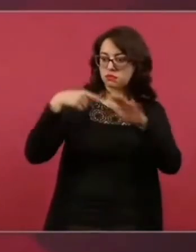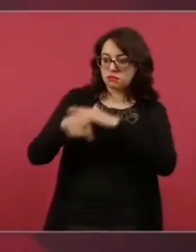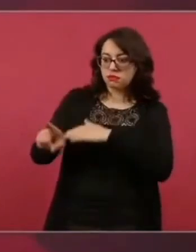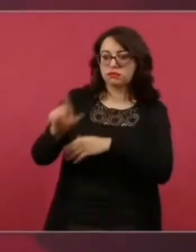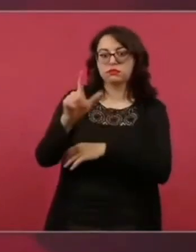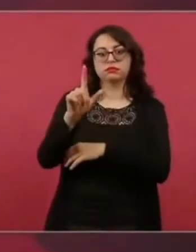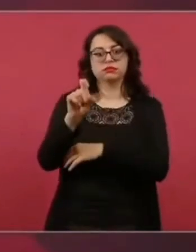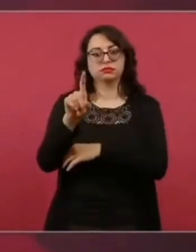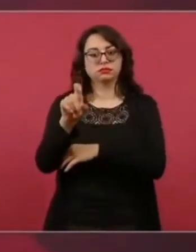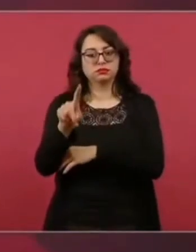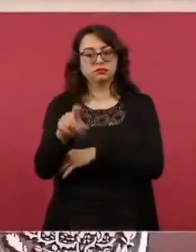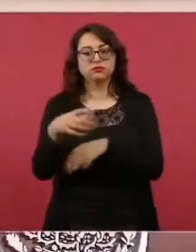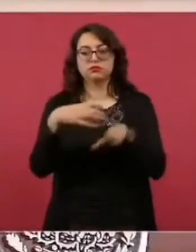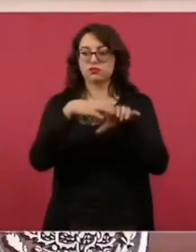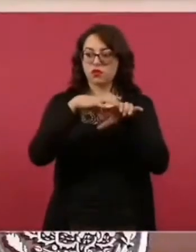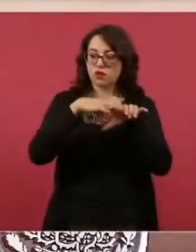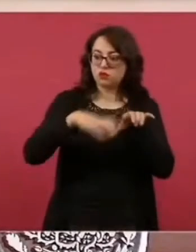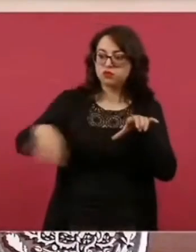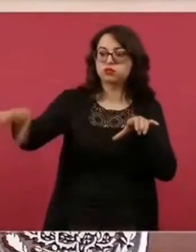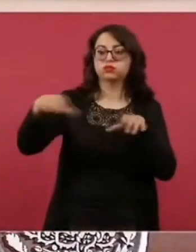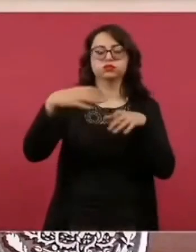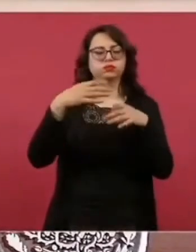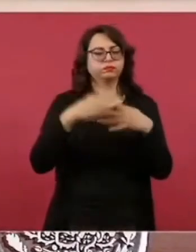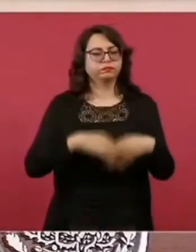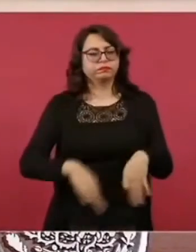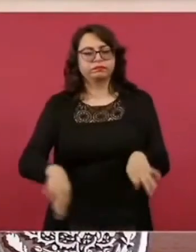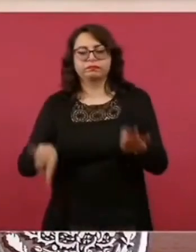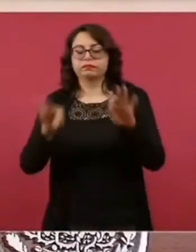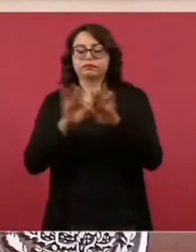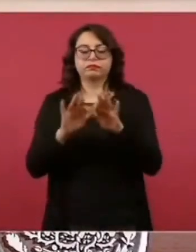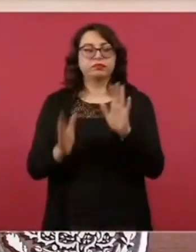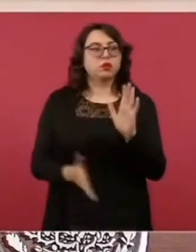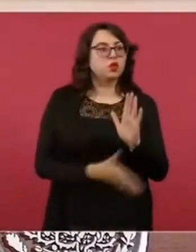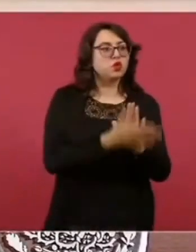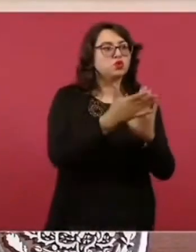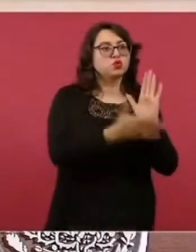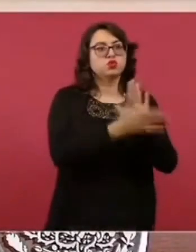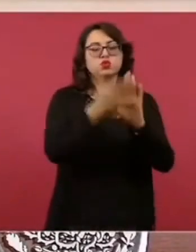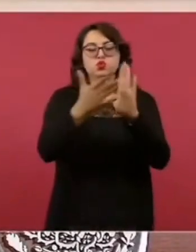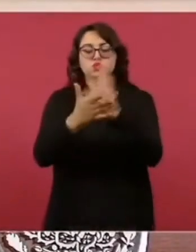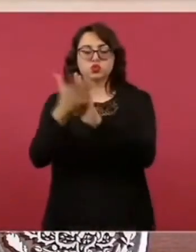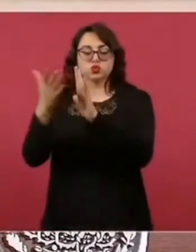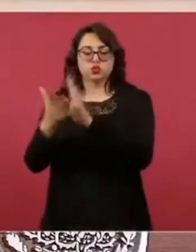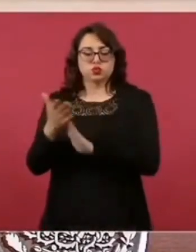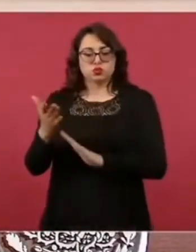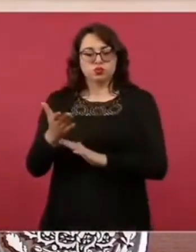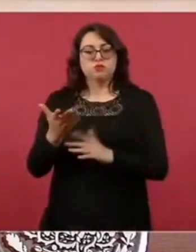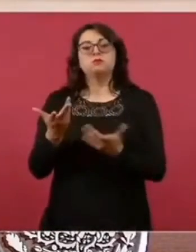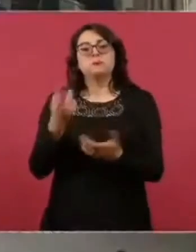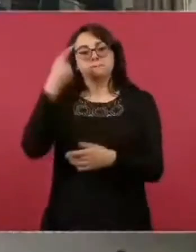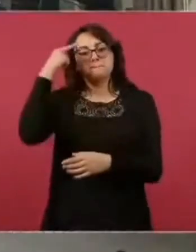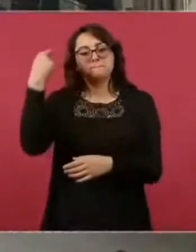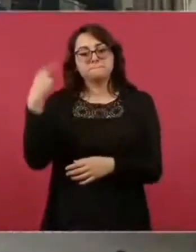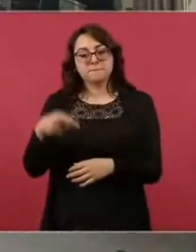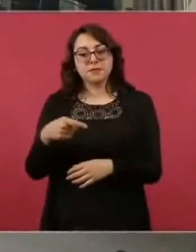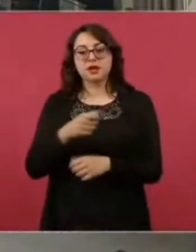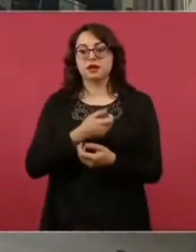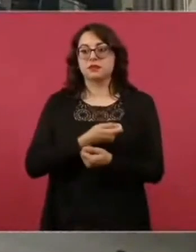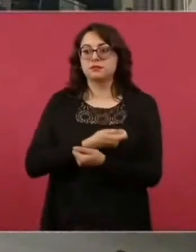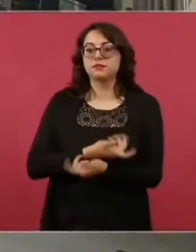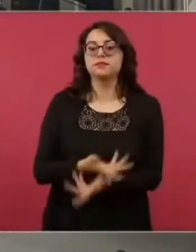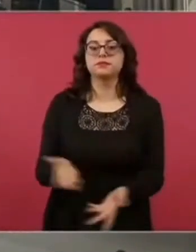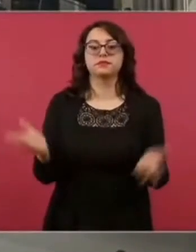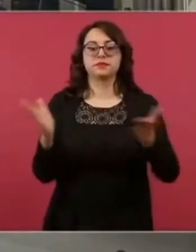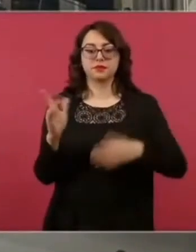obras muy importantes de agua. Entonces, vamos a dedicar